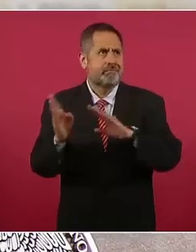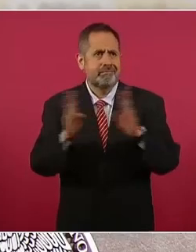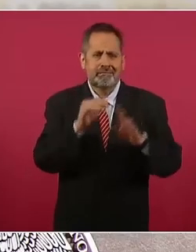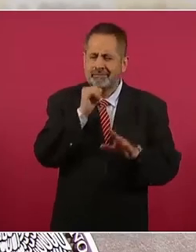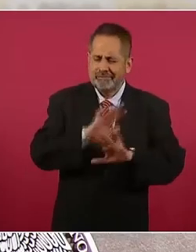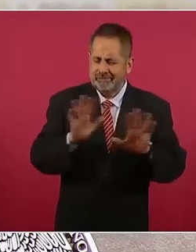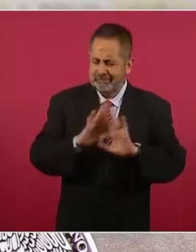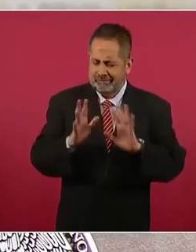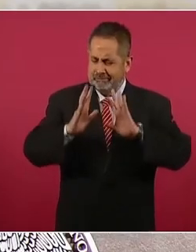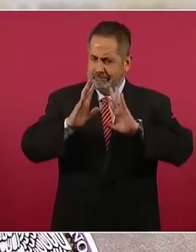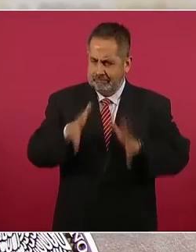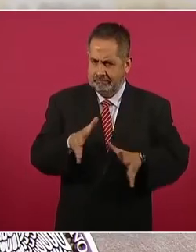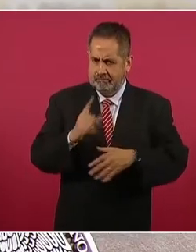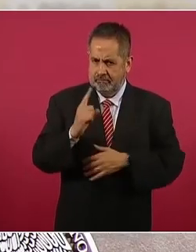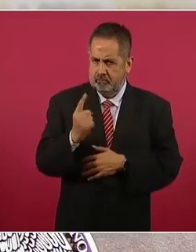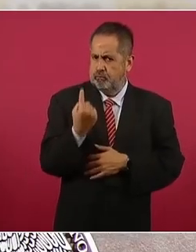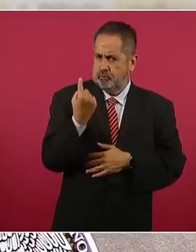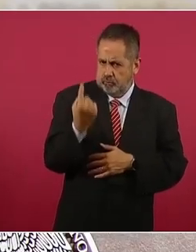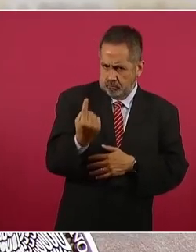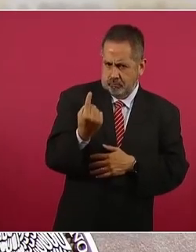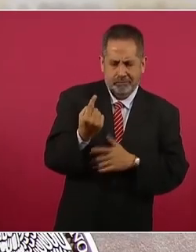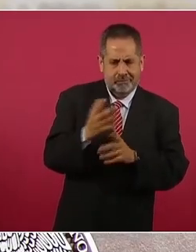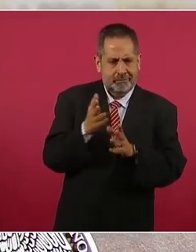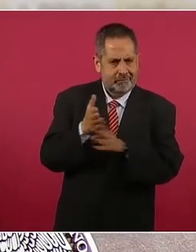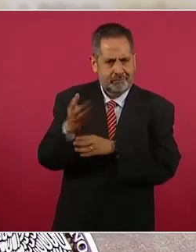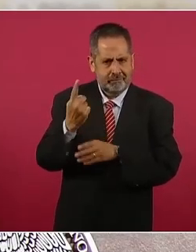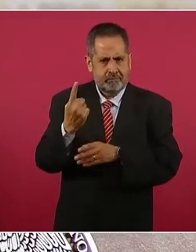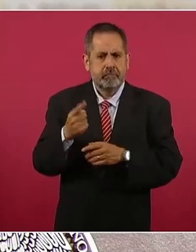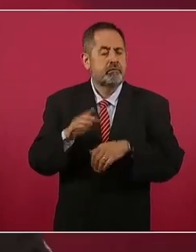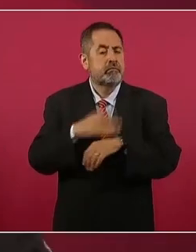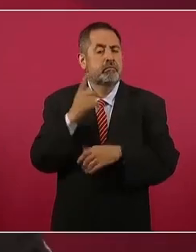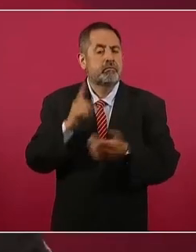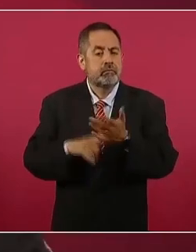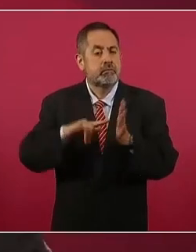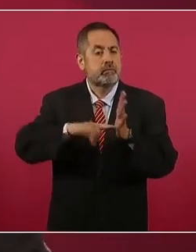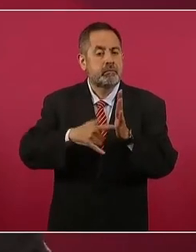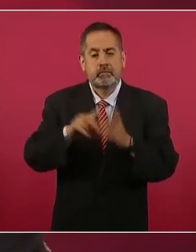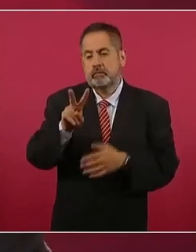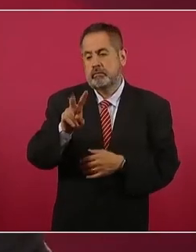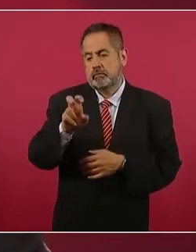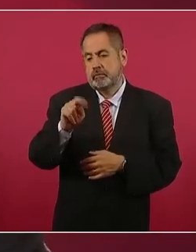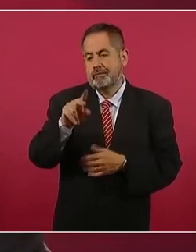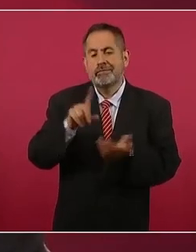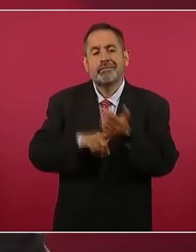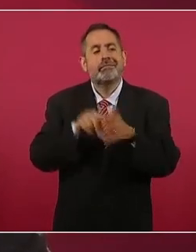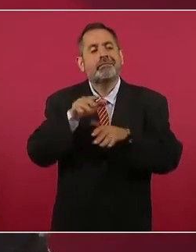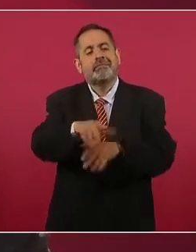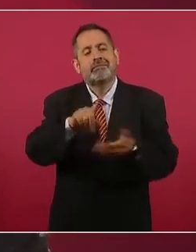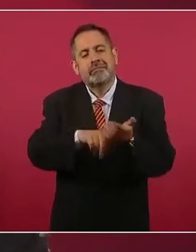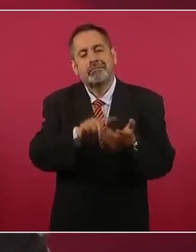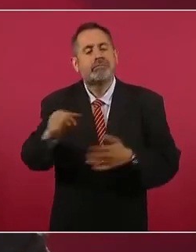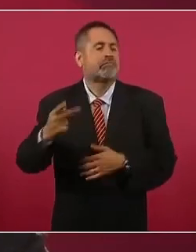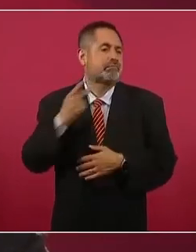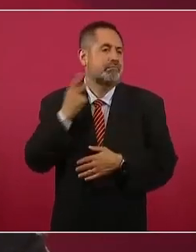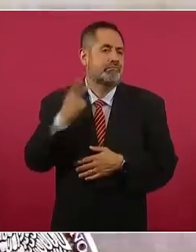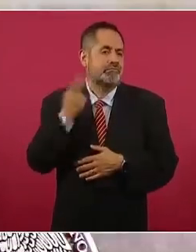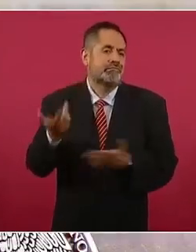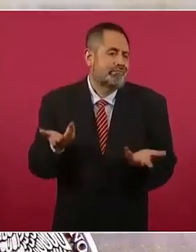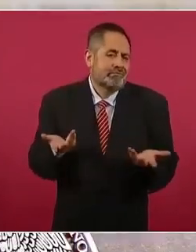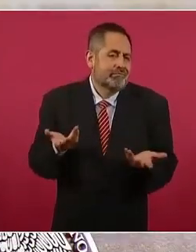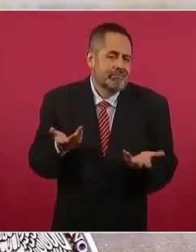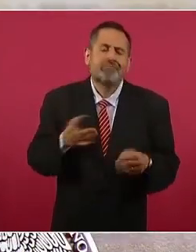Lo primero que debemos contemplar es que la elección del horario de verano es política y por lo tanto se puede cambiar.